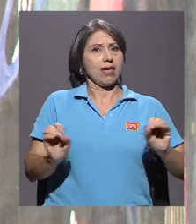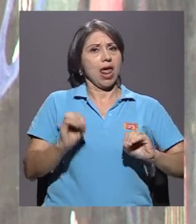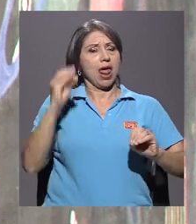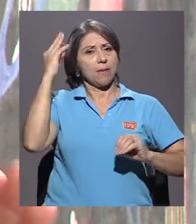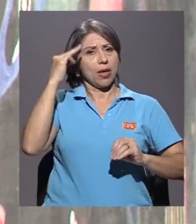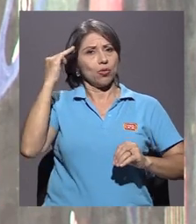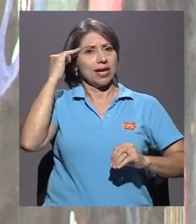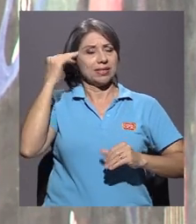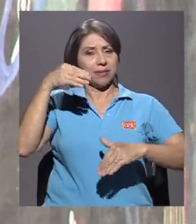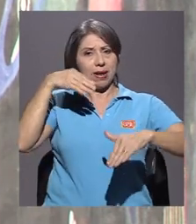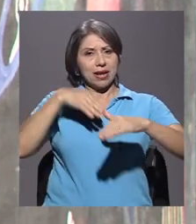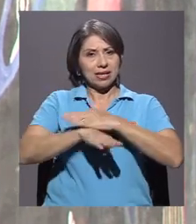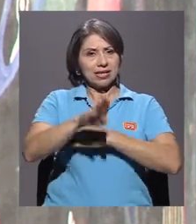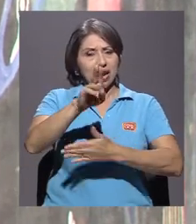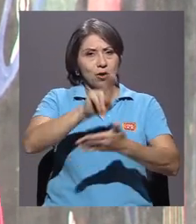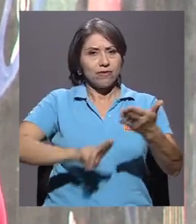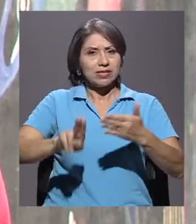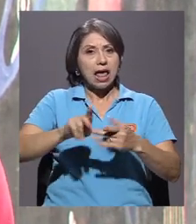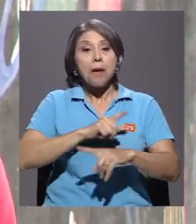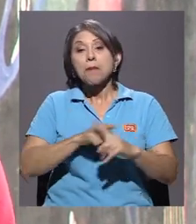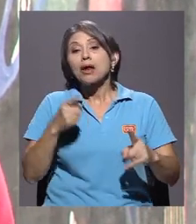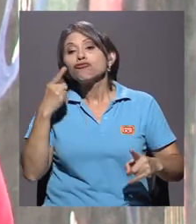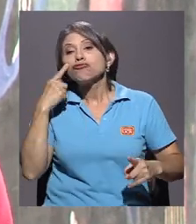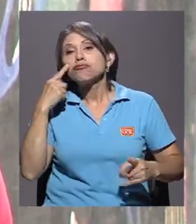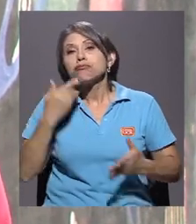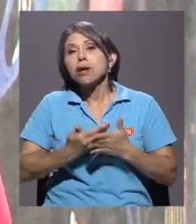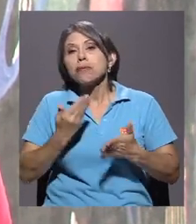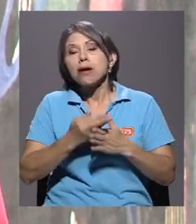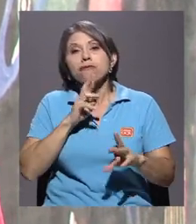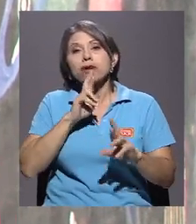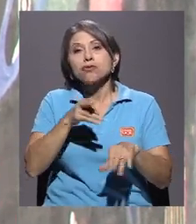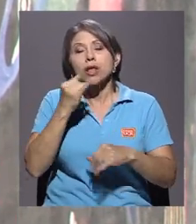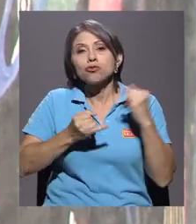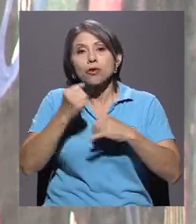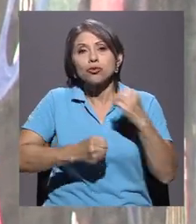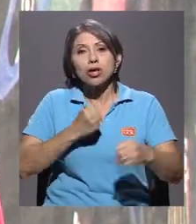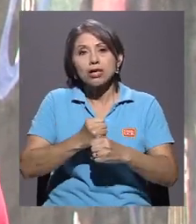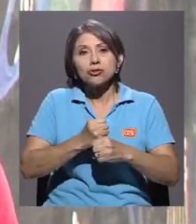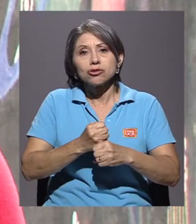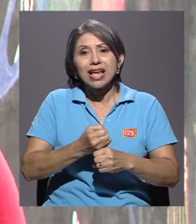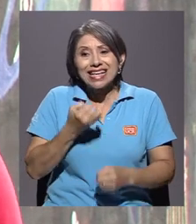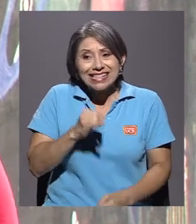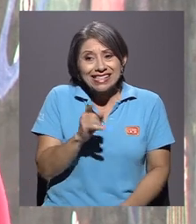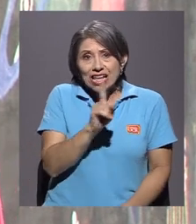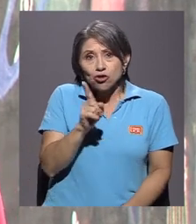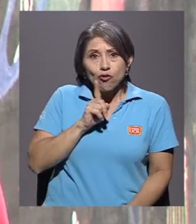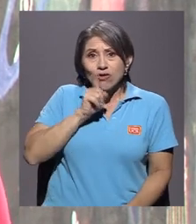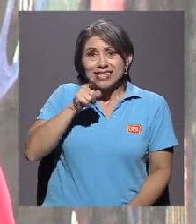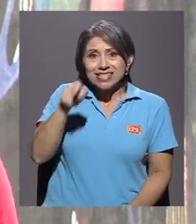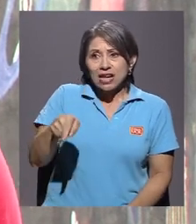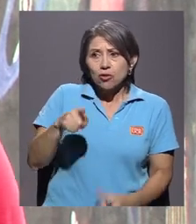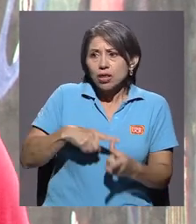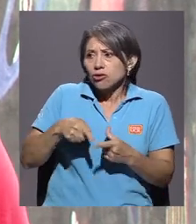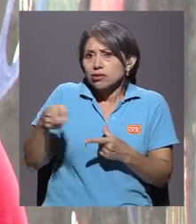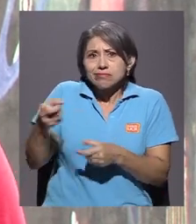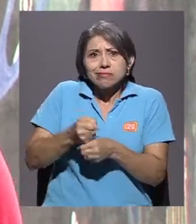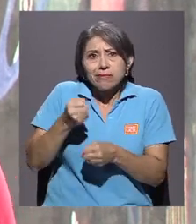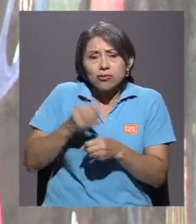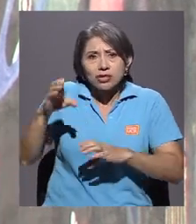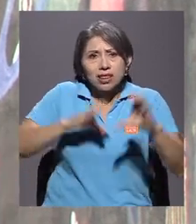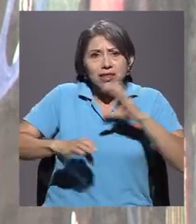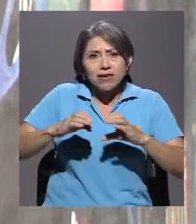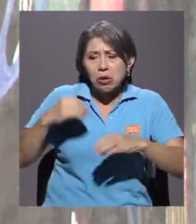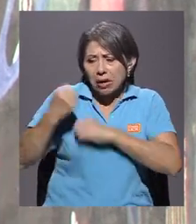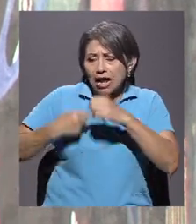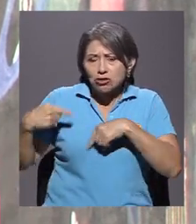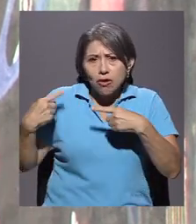pronto, pero me remito a los resultados que hemos tenido en los últimos años. Si eso no fuese cierto, entonces toda esta producción científica y todo lo que ha ocurrido a través de los